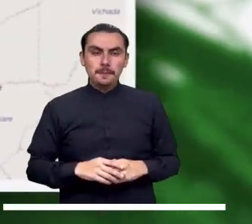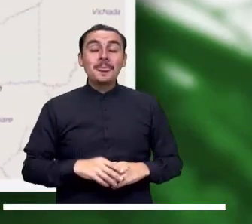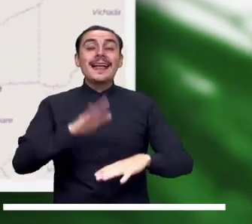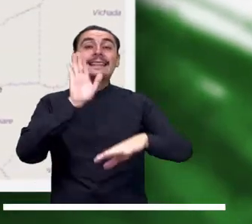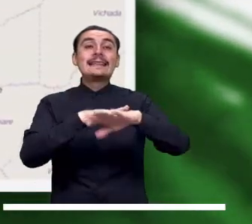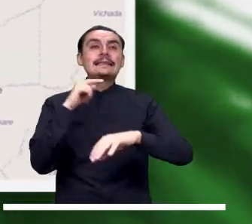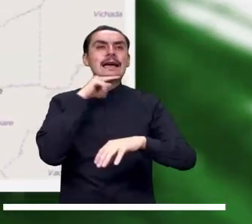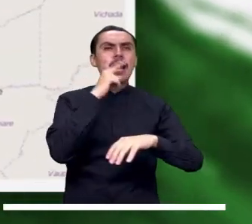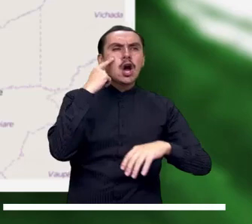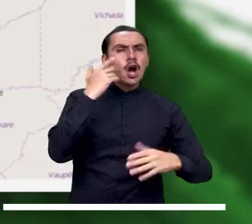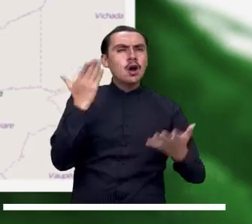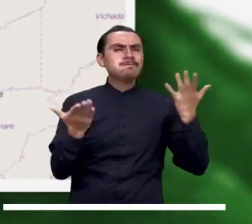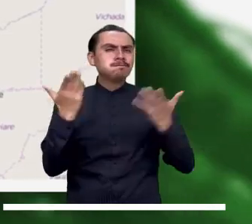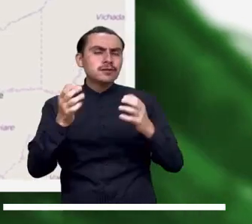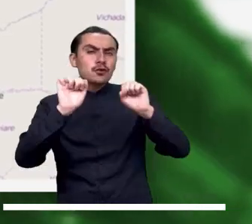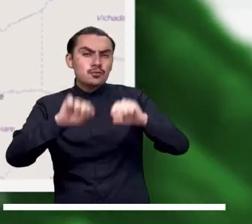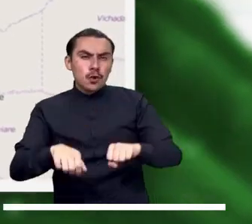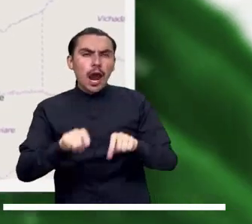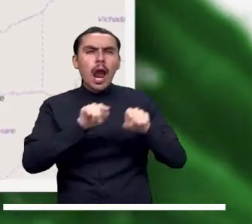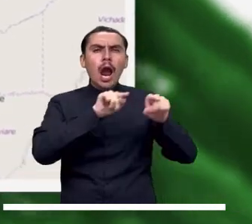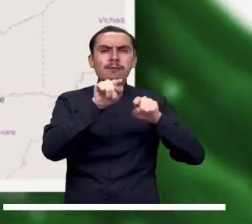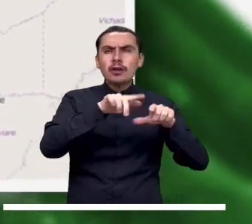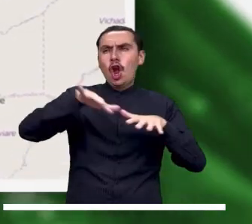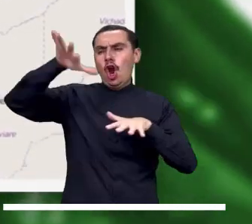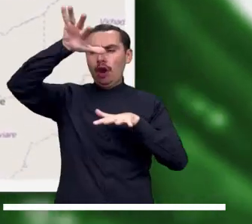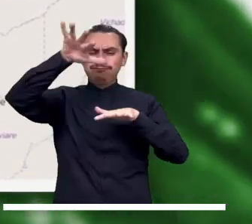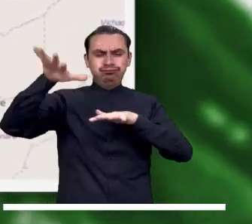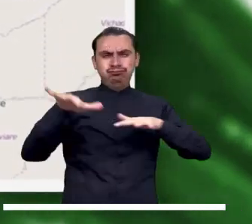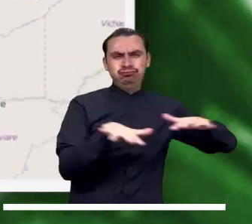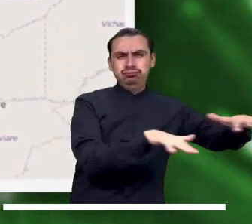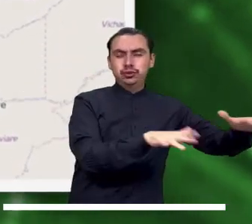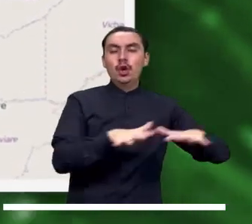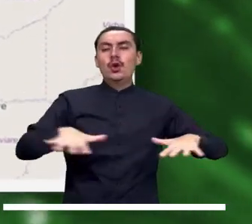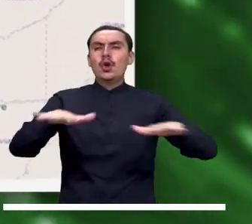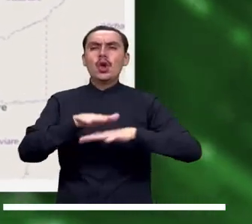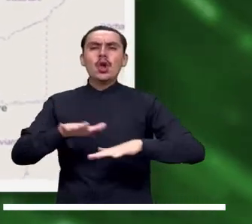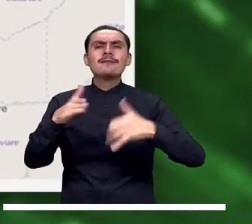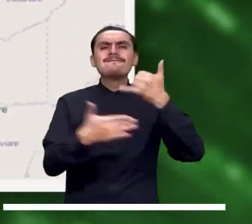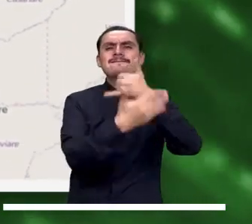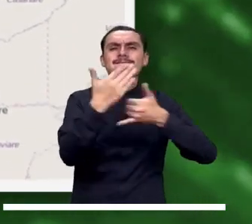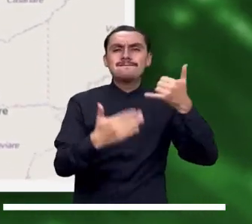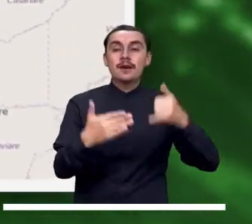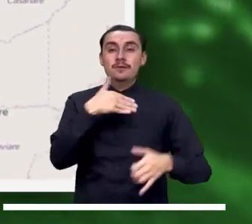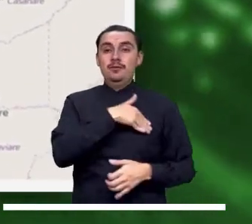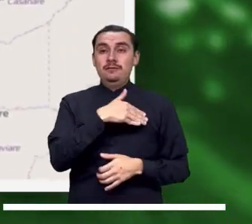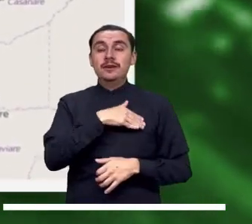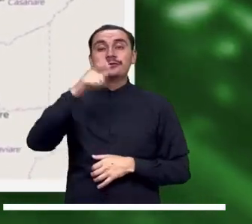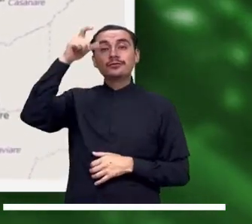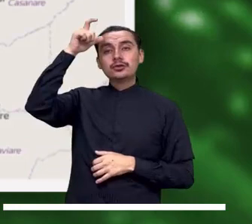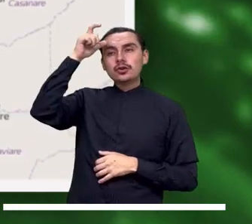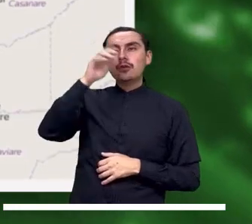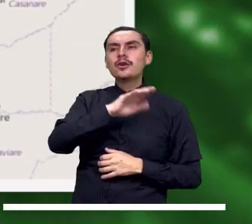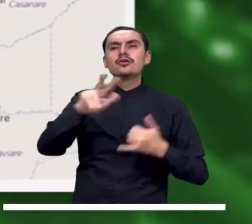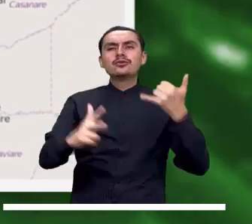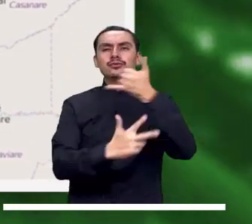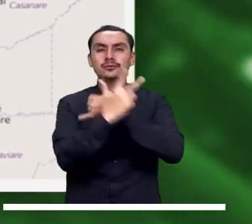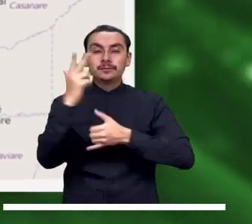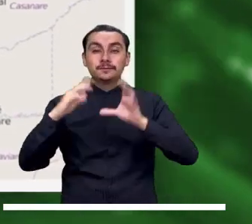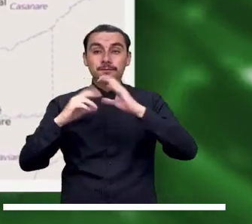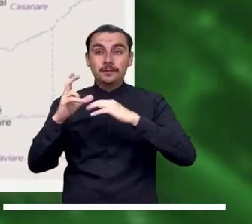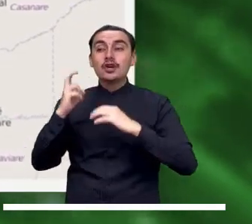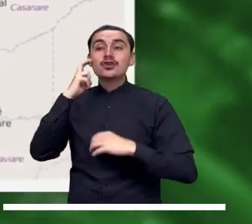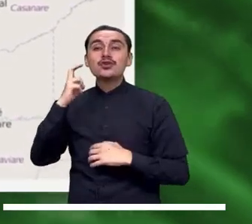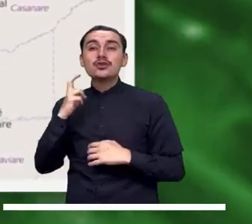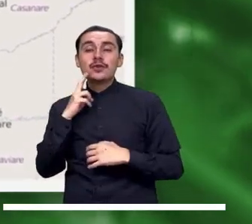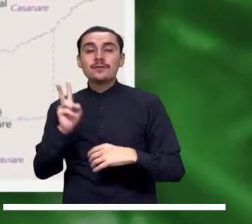Atención a los incendios que se podrían presentar en La Guajira, Nariño, Valle del Cauca, Cauca, Boyacá, Cundinamarca, Tolima, Los